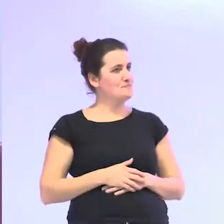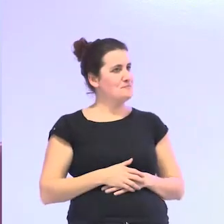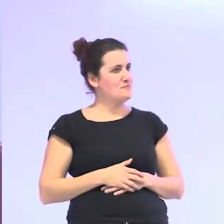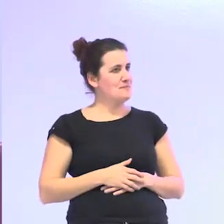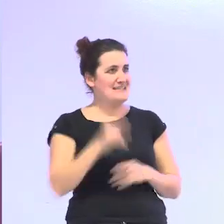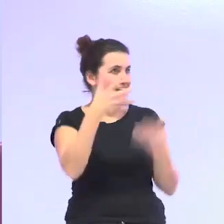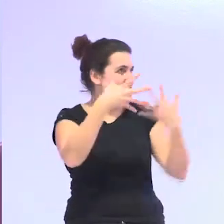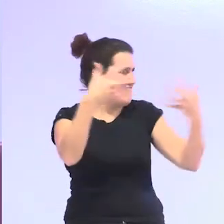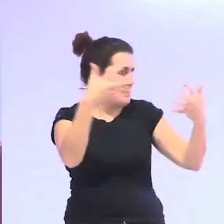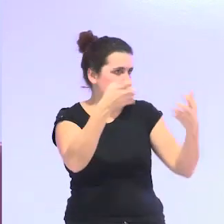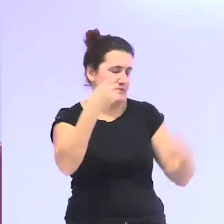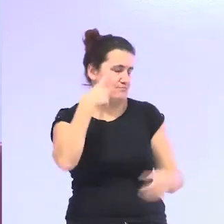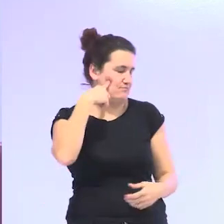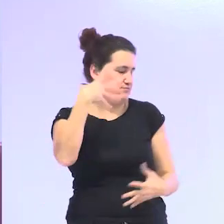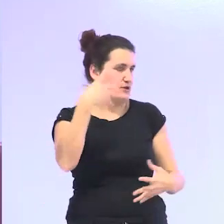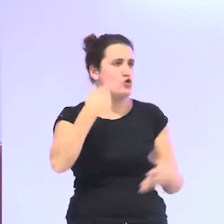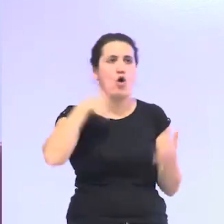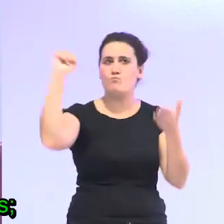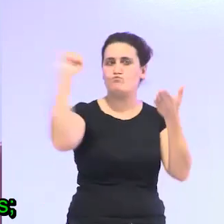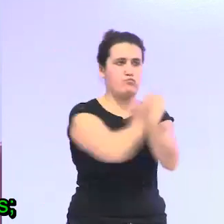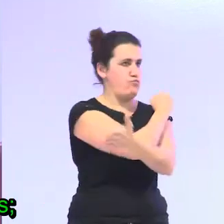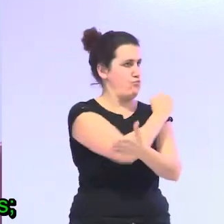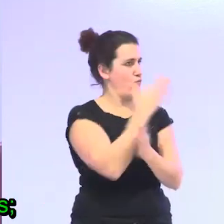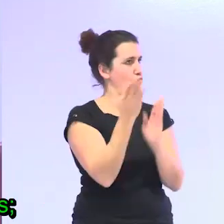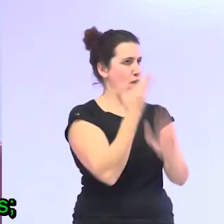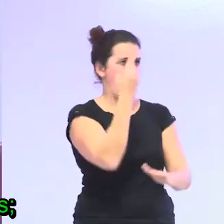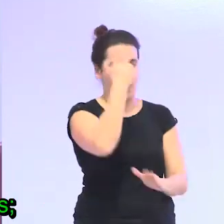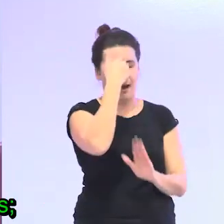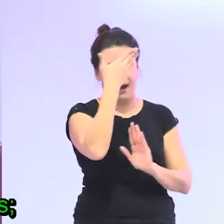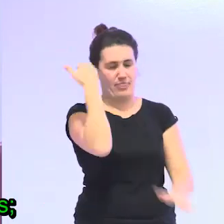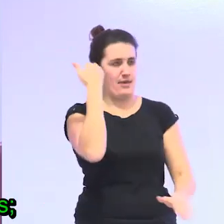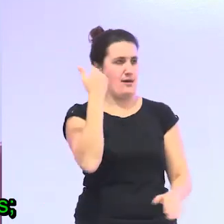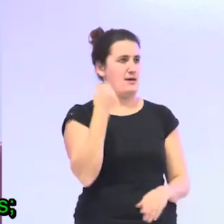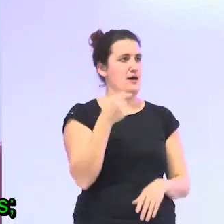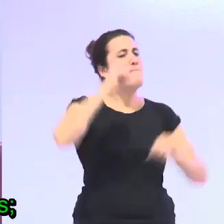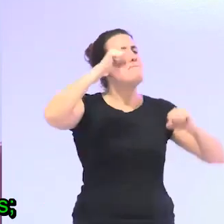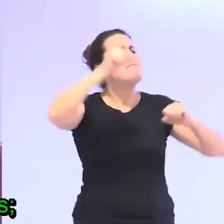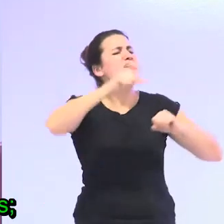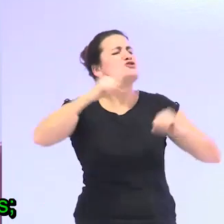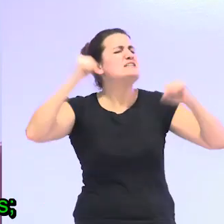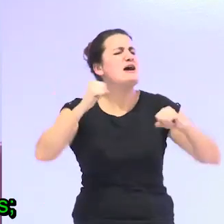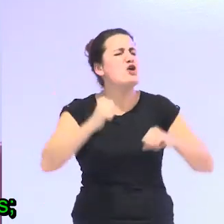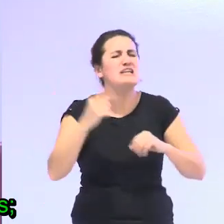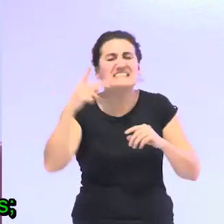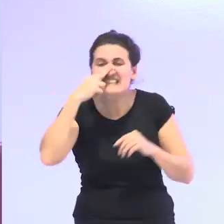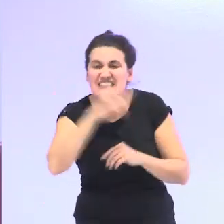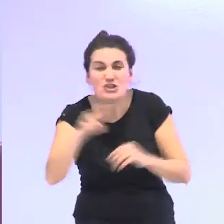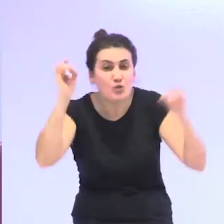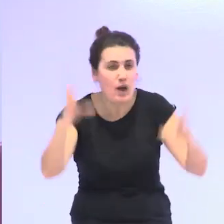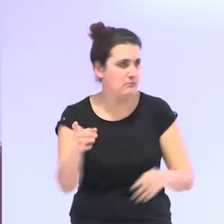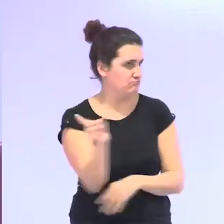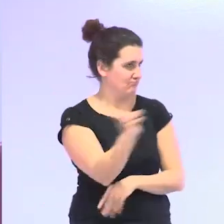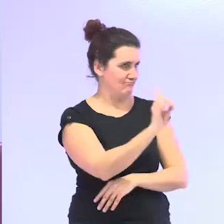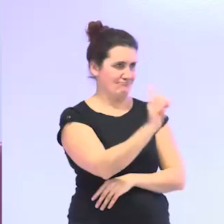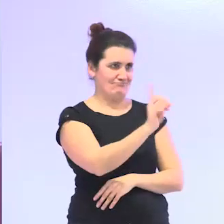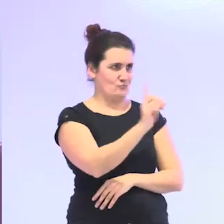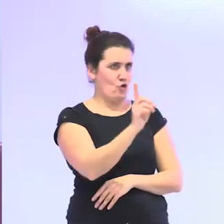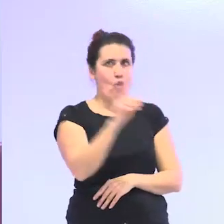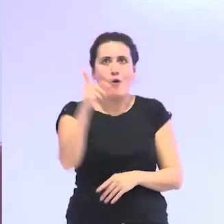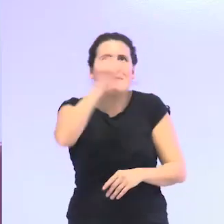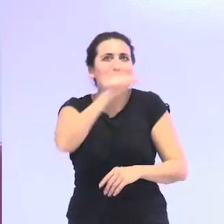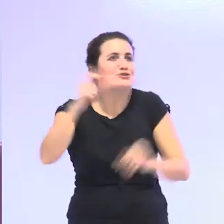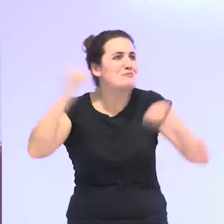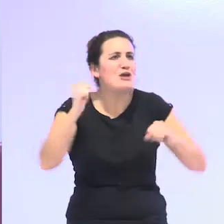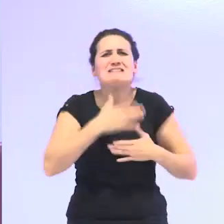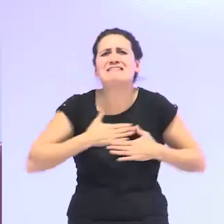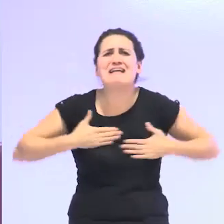esa es una frase que yo borraría inmediatamente de la cabeza de todo el mundo las personas mayores no son como niños lo que quieren hacer es lo que les da la gana